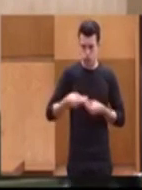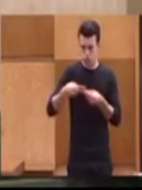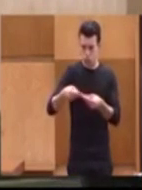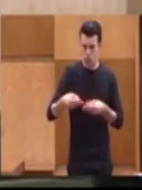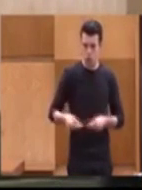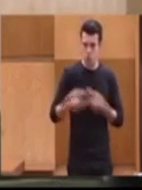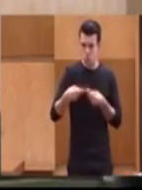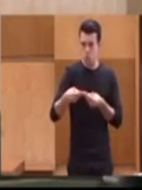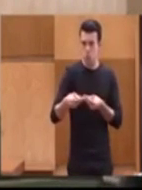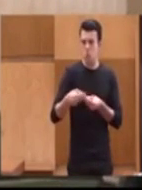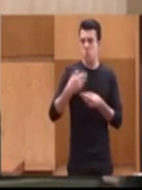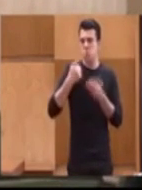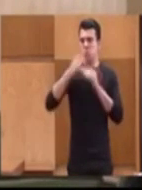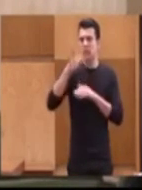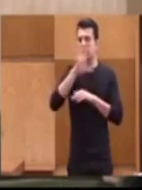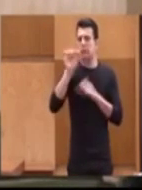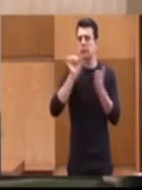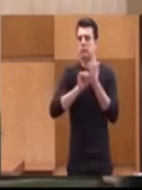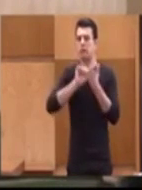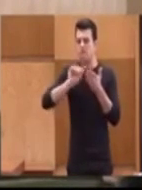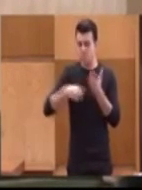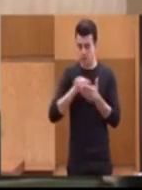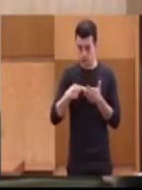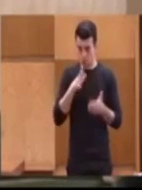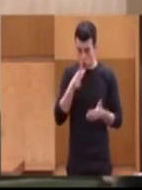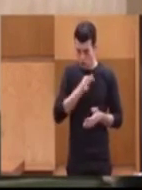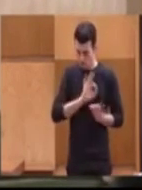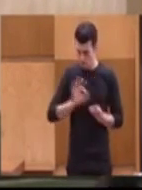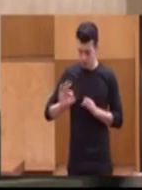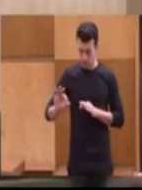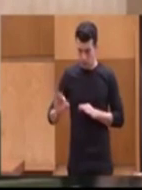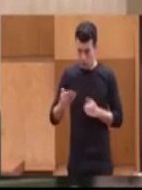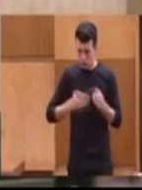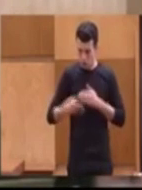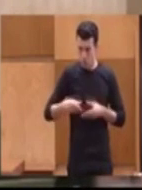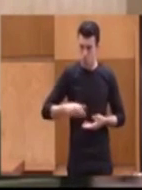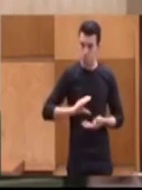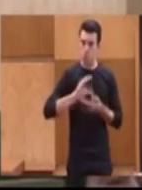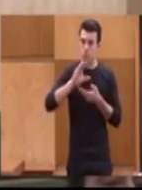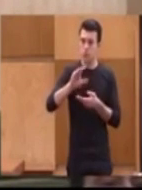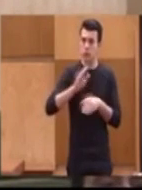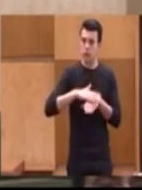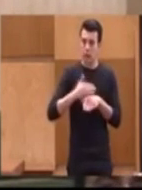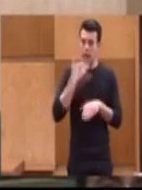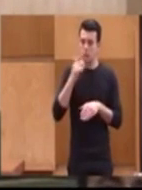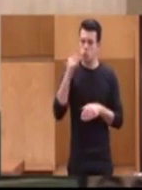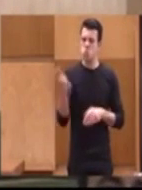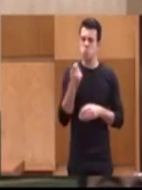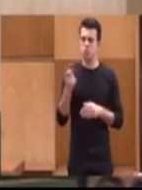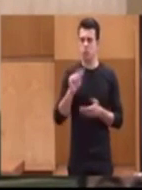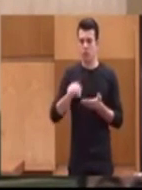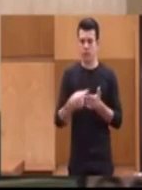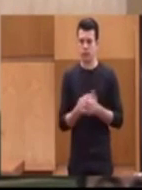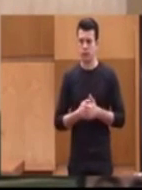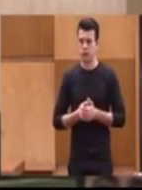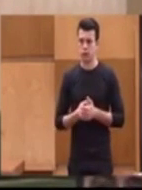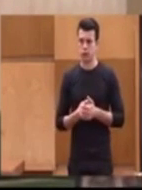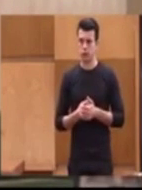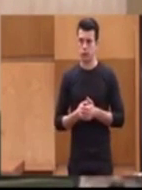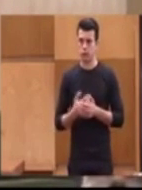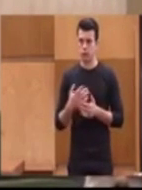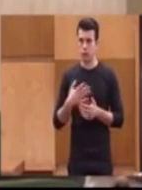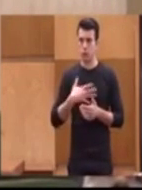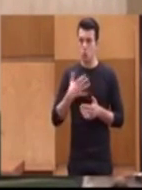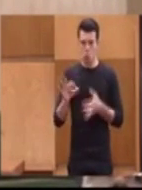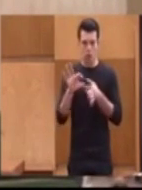medio millón de firmas. Y ya preparamos otra entrega con la que esperamos acercarnos al millón. ¿Puede juntarse